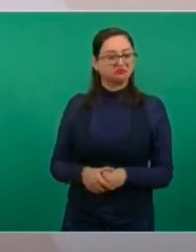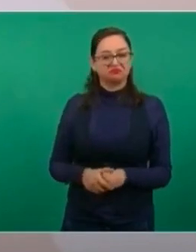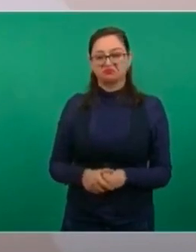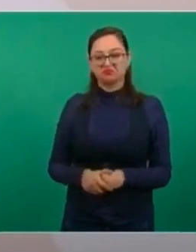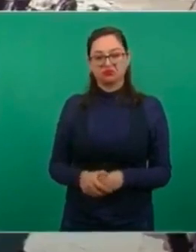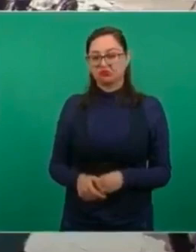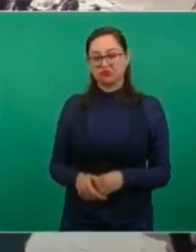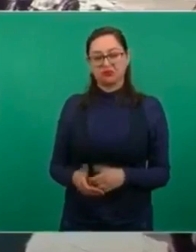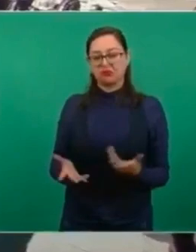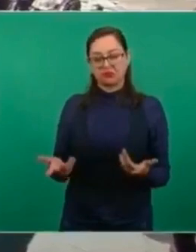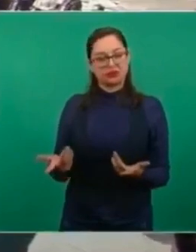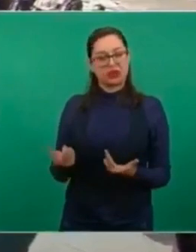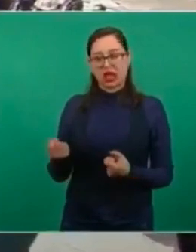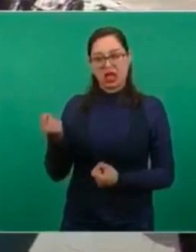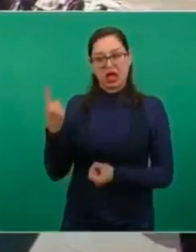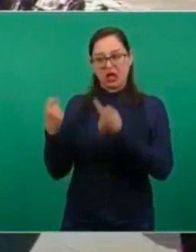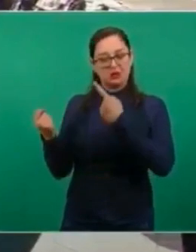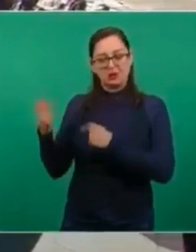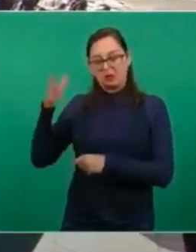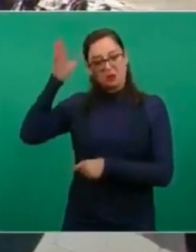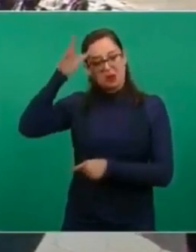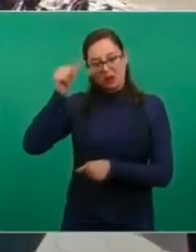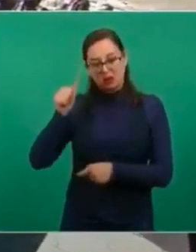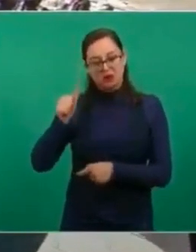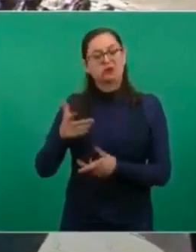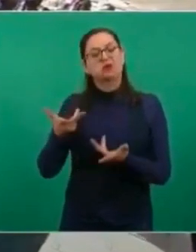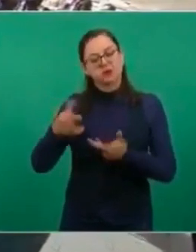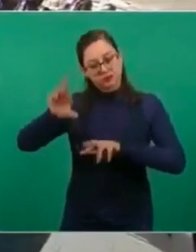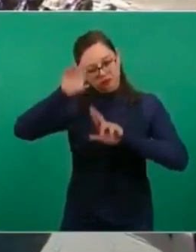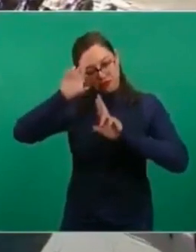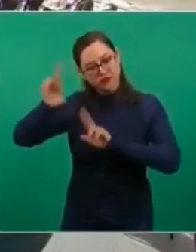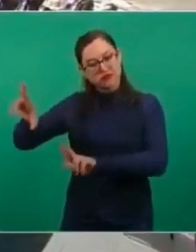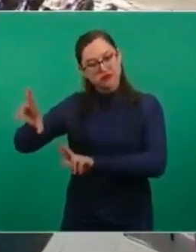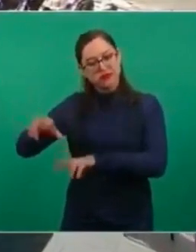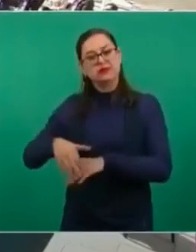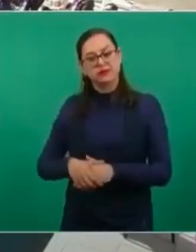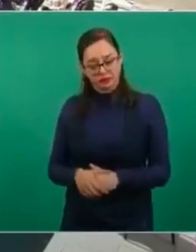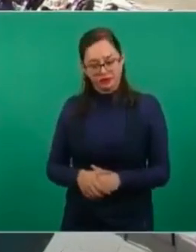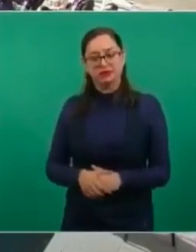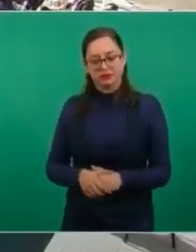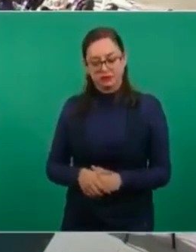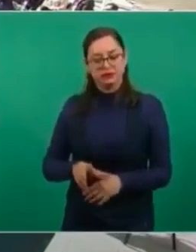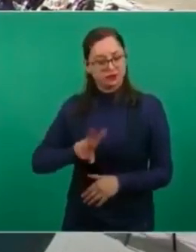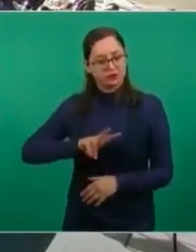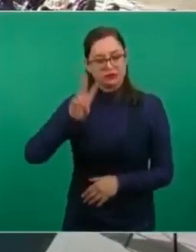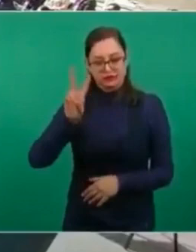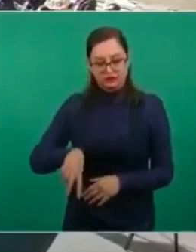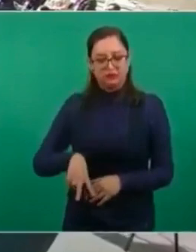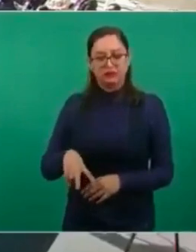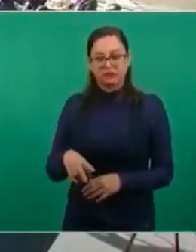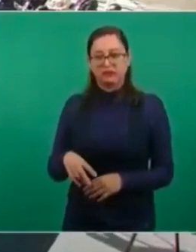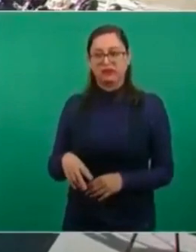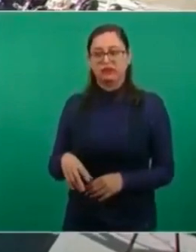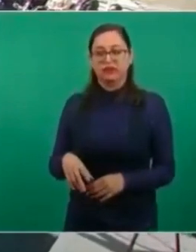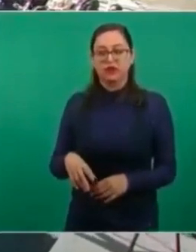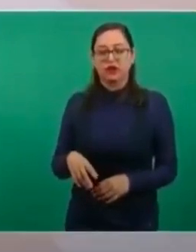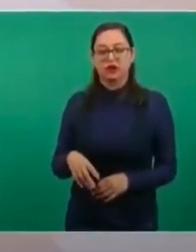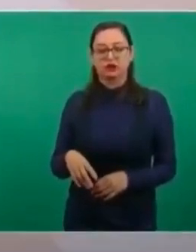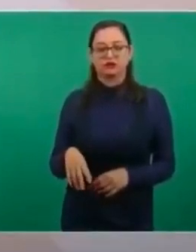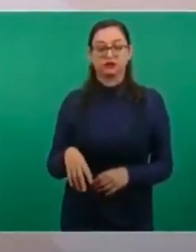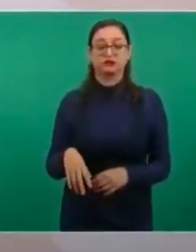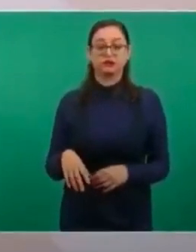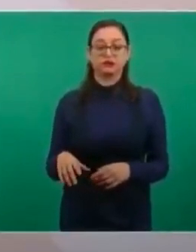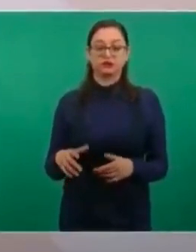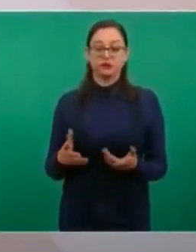pero sí no hubo consenso, los respetamos, que tenemos que